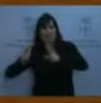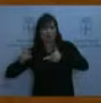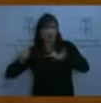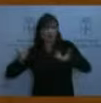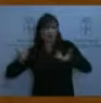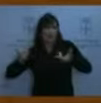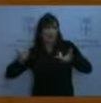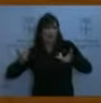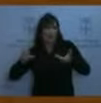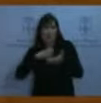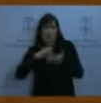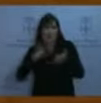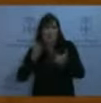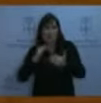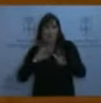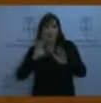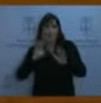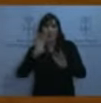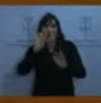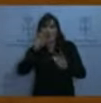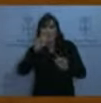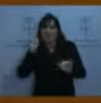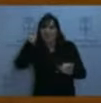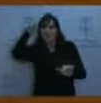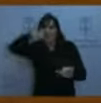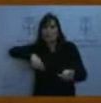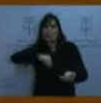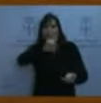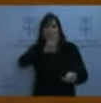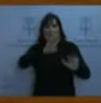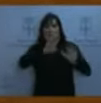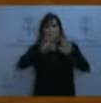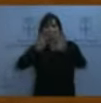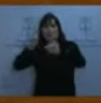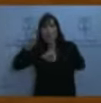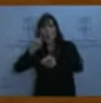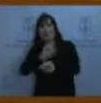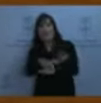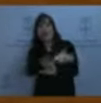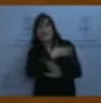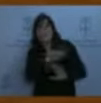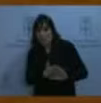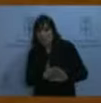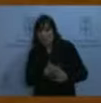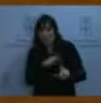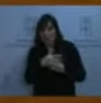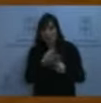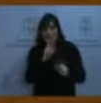1981. Primero, se les dieron los impuestos especiales. Se los dio el señor Rato.